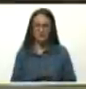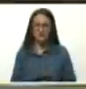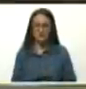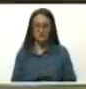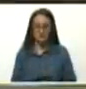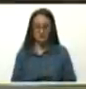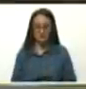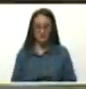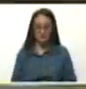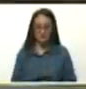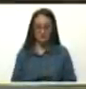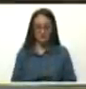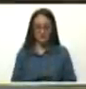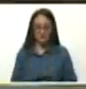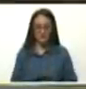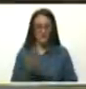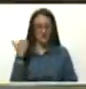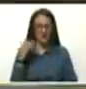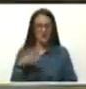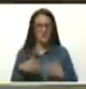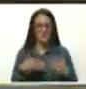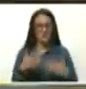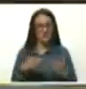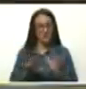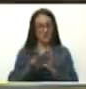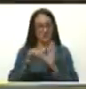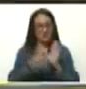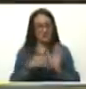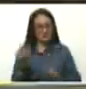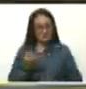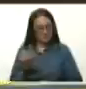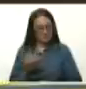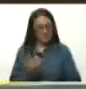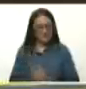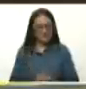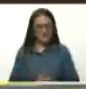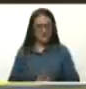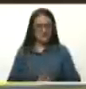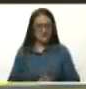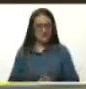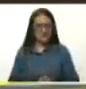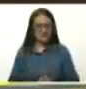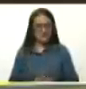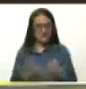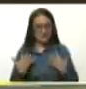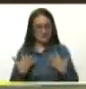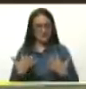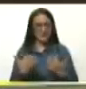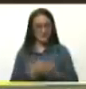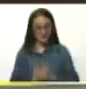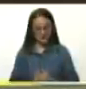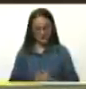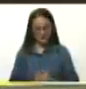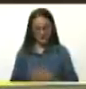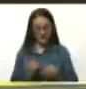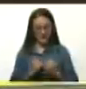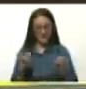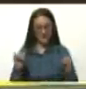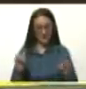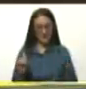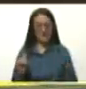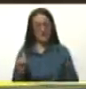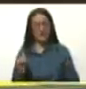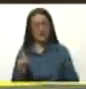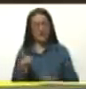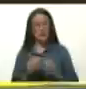Si hubiera habido un proceso popular constituyente, originario, plenipotenciario, soberano, con un